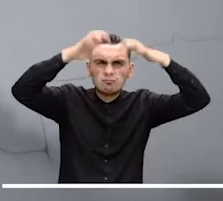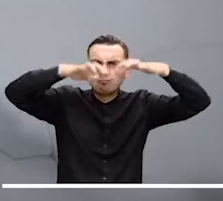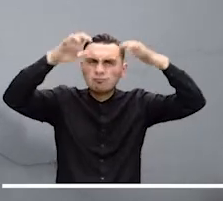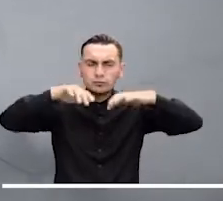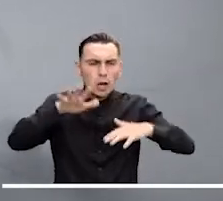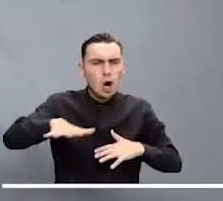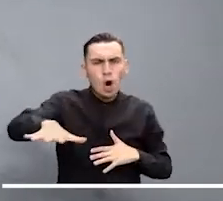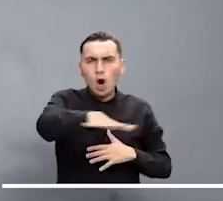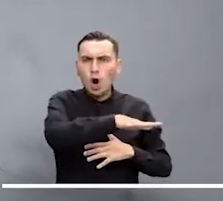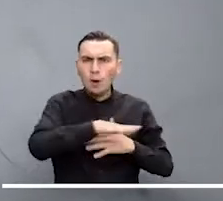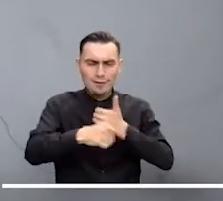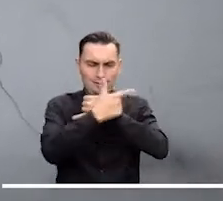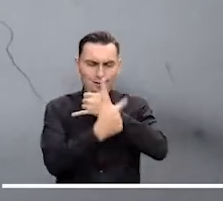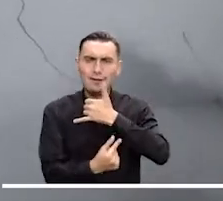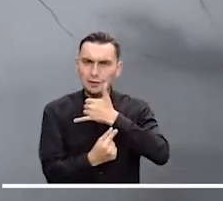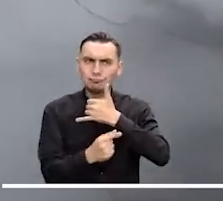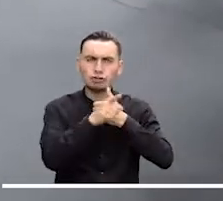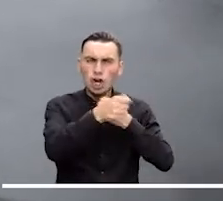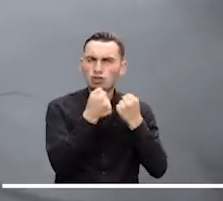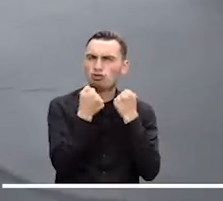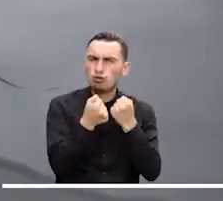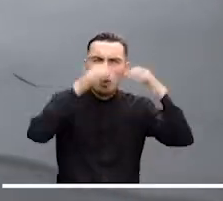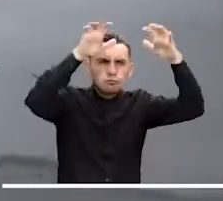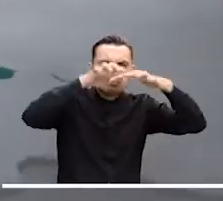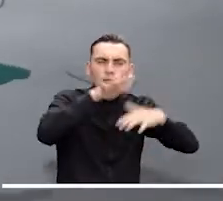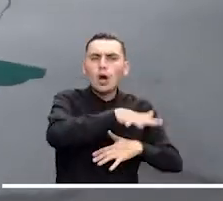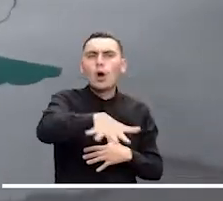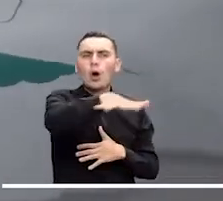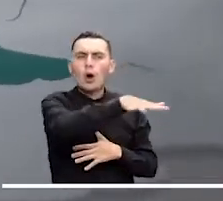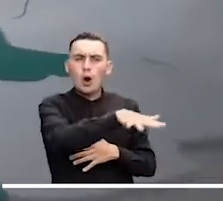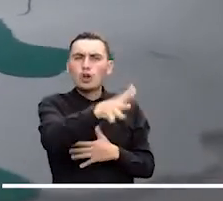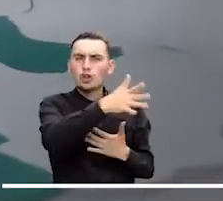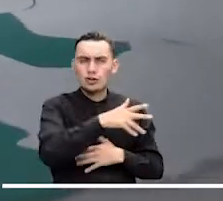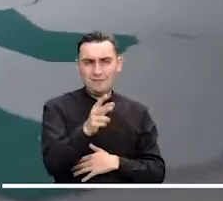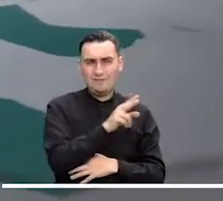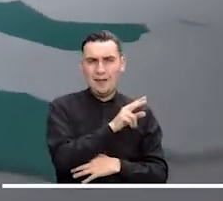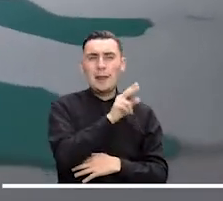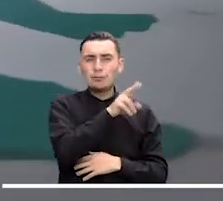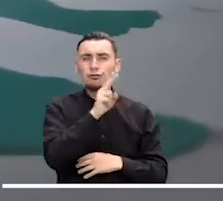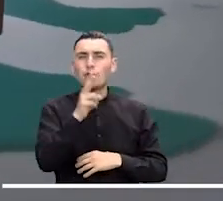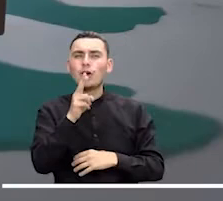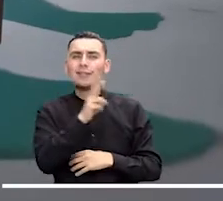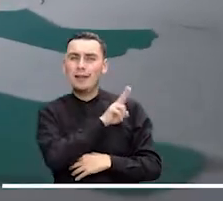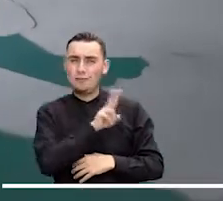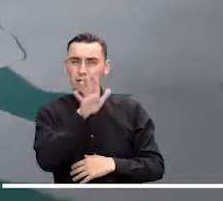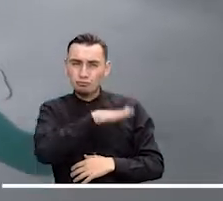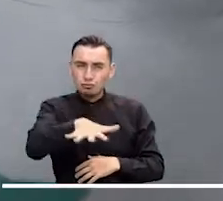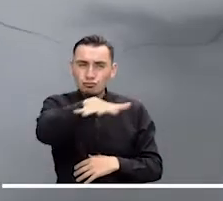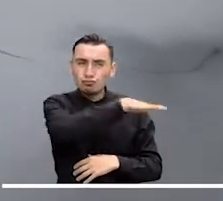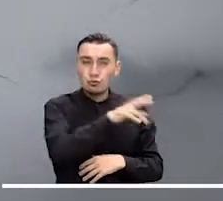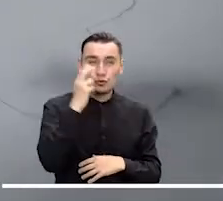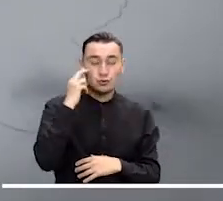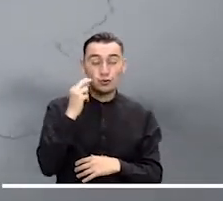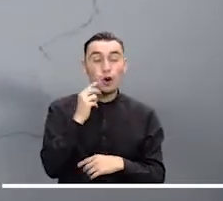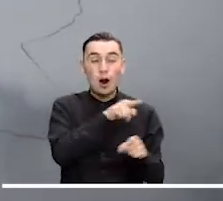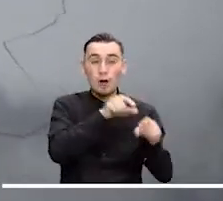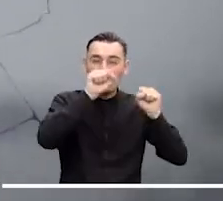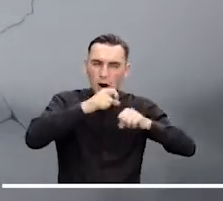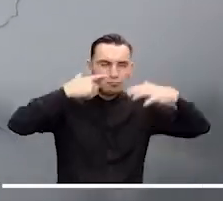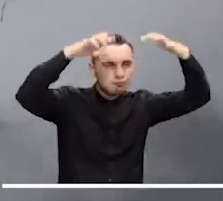nublada y lluviosa se espera en toda la región pacífica. Las más intensas se esperan en cercanías a los litorales de Valle del Cauca y Sur de Chocó.